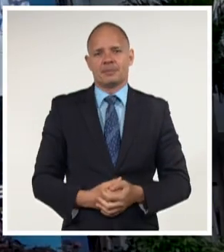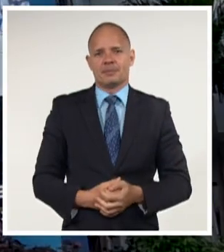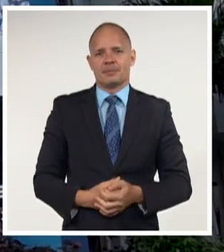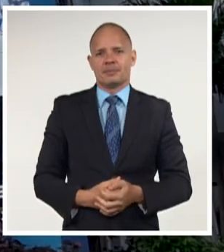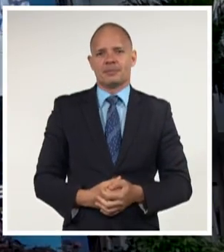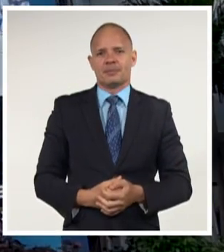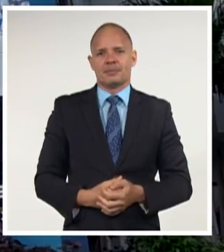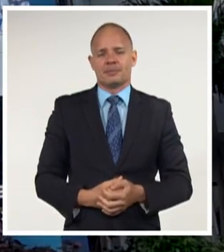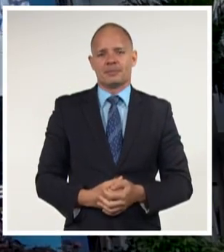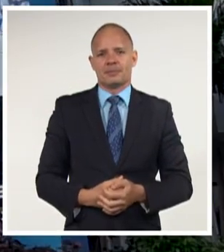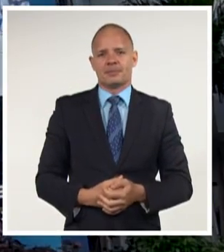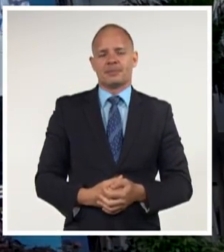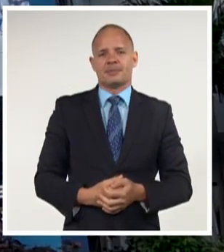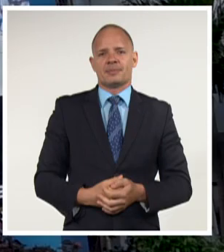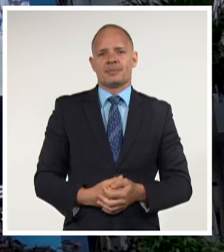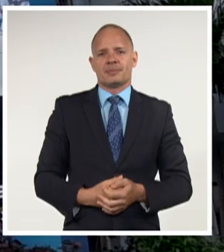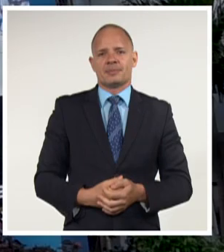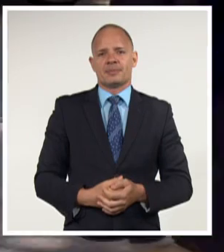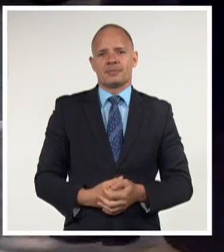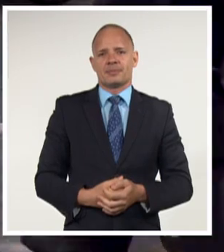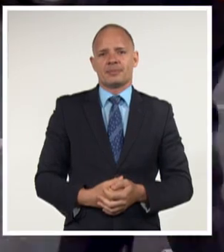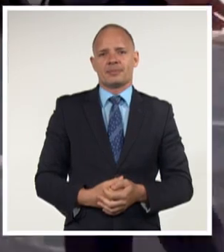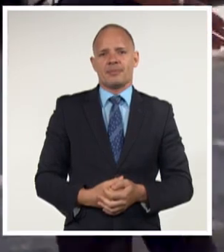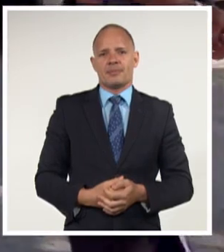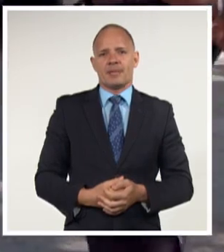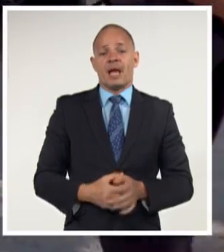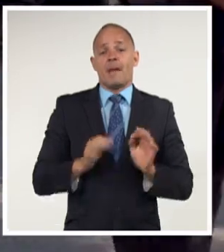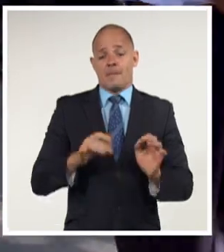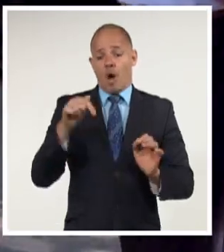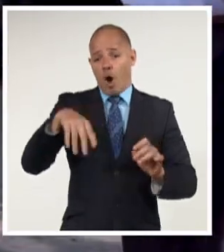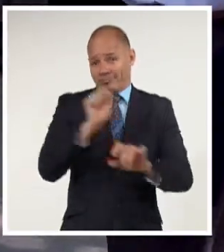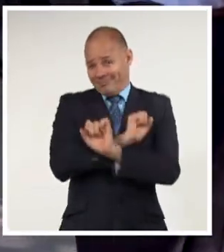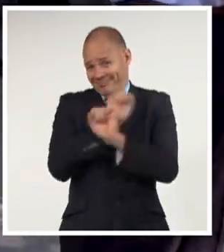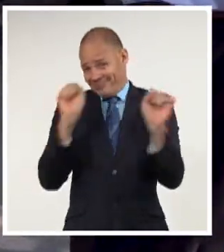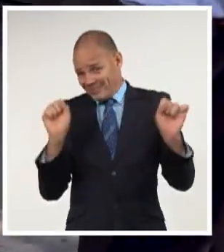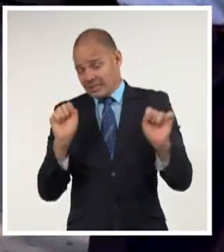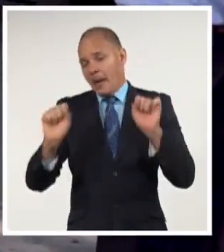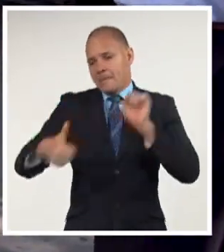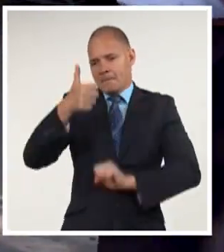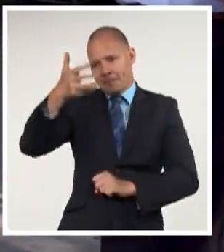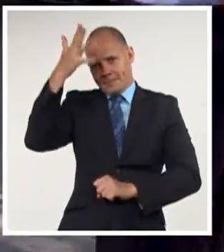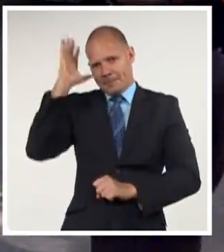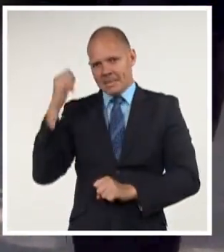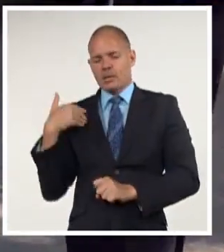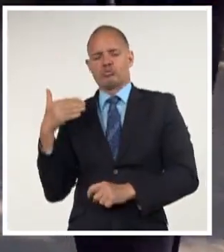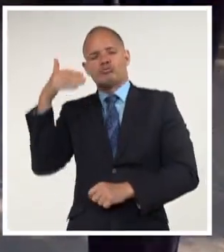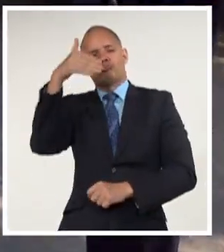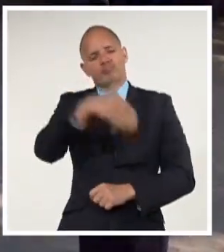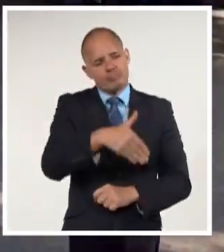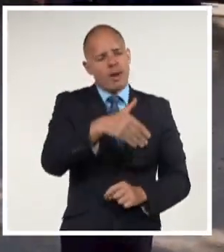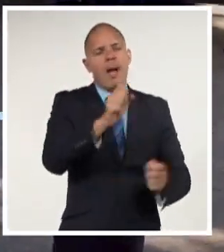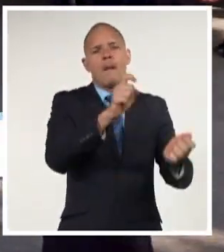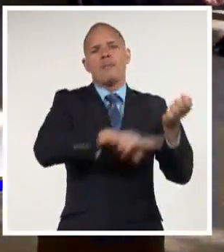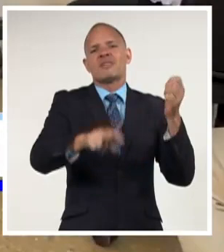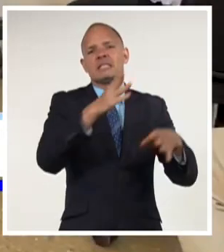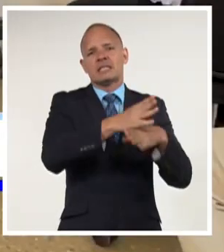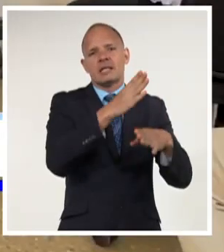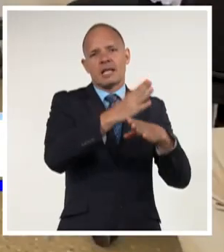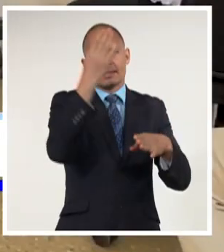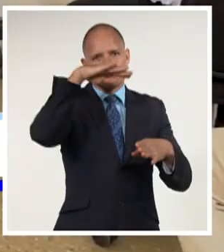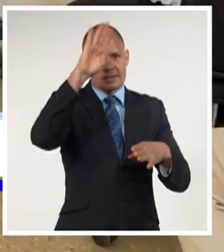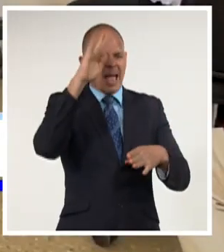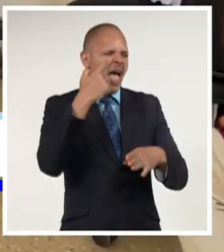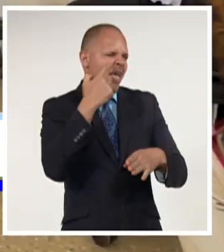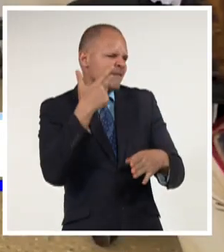El primer secretario del Comité Central del Partido Comunista y Presidente de la República de Cuba, Miguel Díaz Canel Bermúdez,